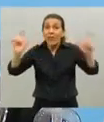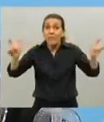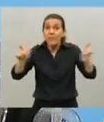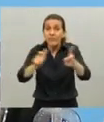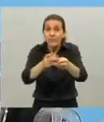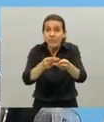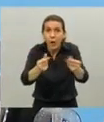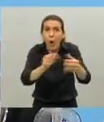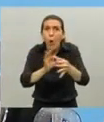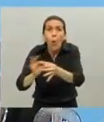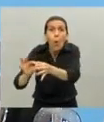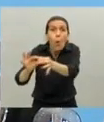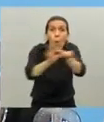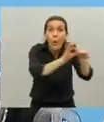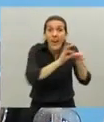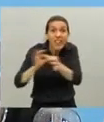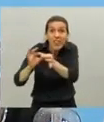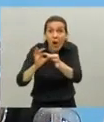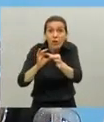para poner de pie a la Argentina